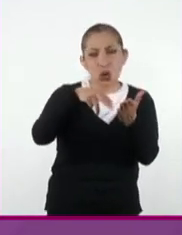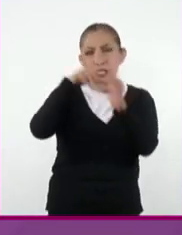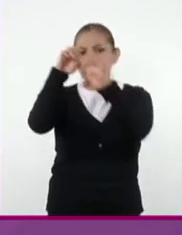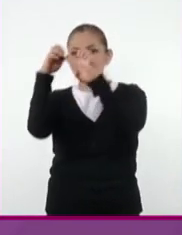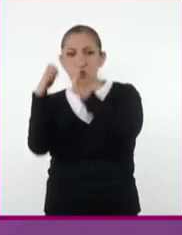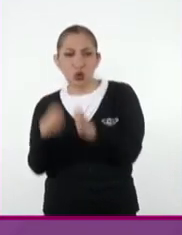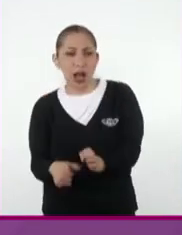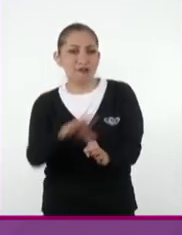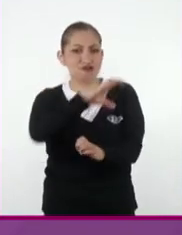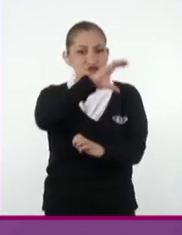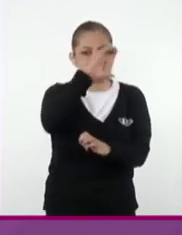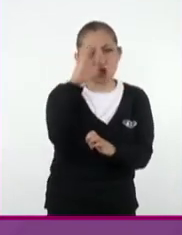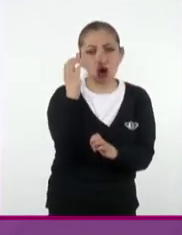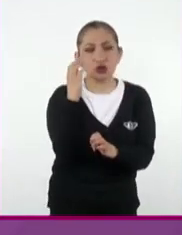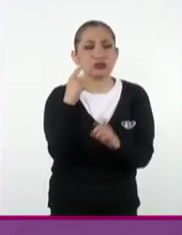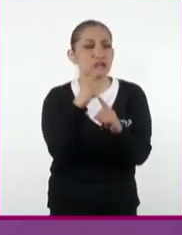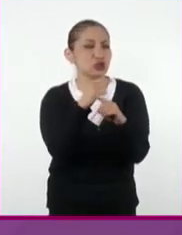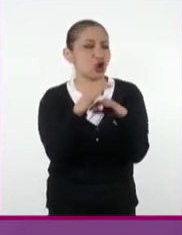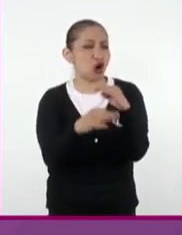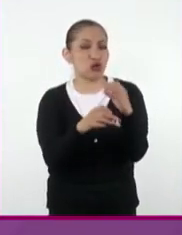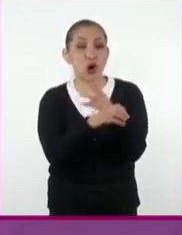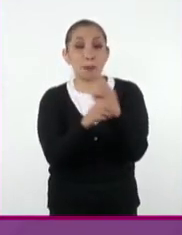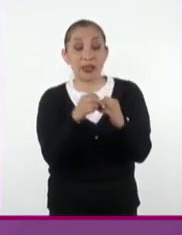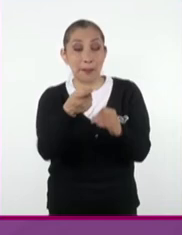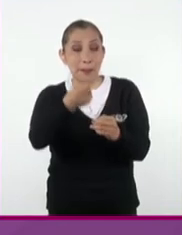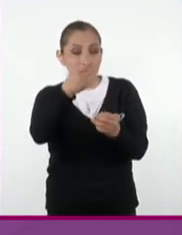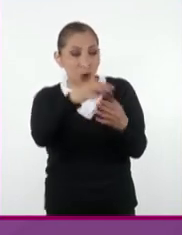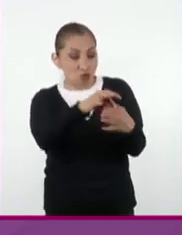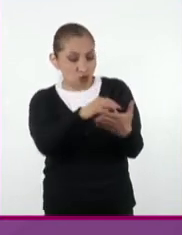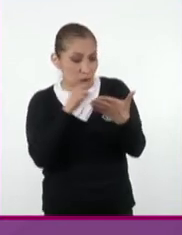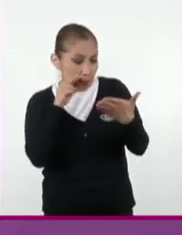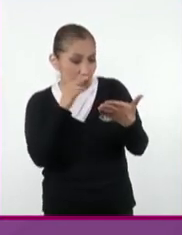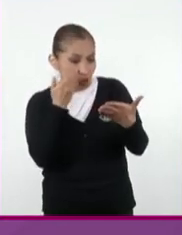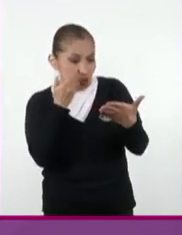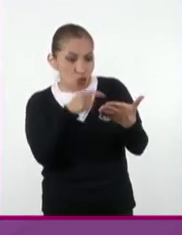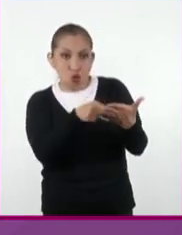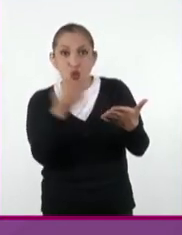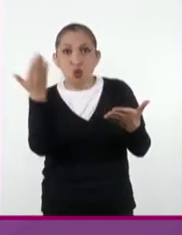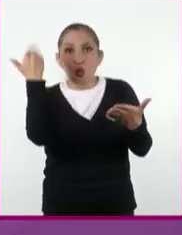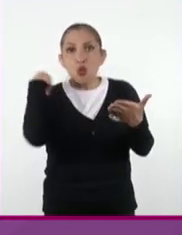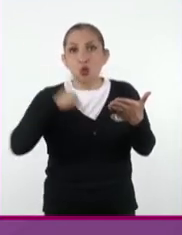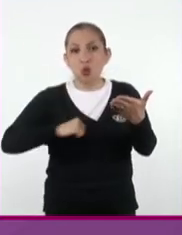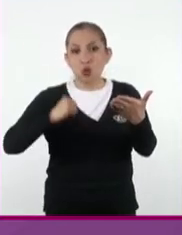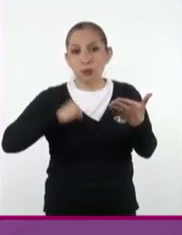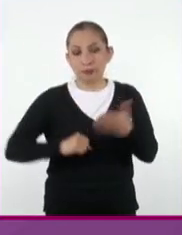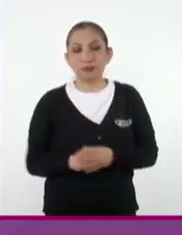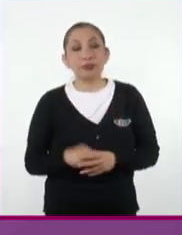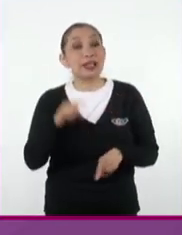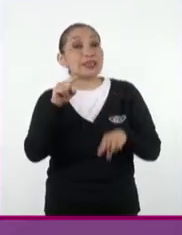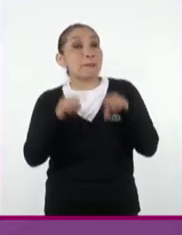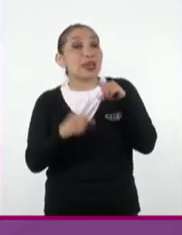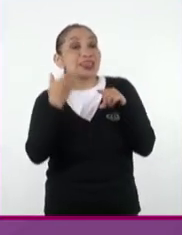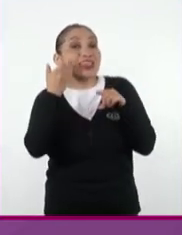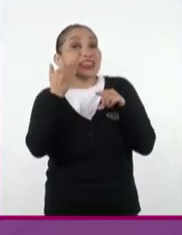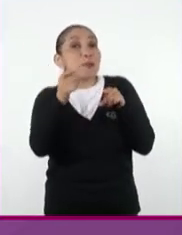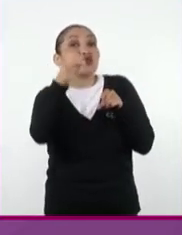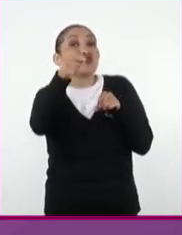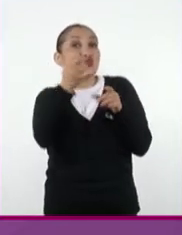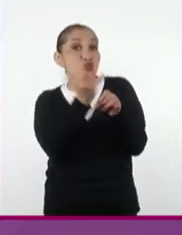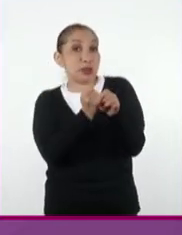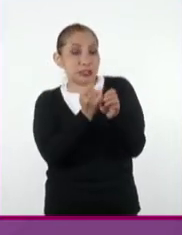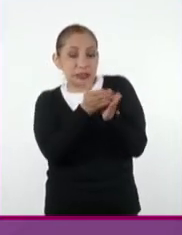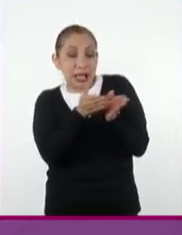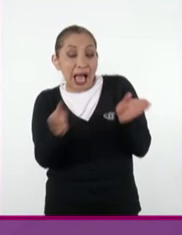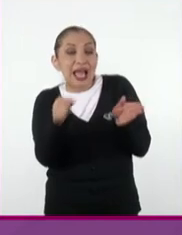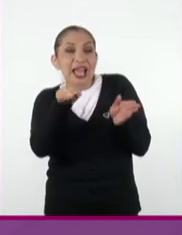esculturas, fotografías y todo aquello que de primera mano ofrece un testimonio sobre el pasado. Dependiendo del periodo que se estudia,